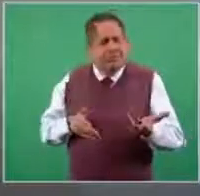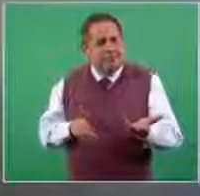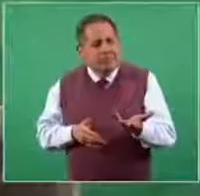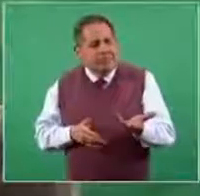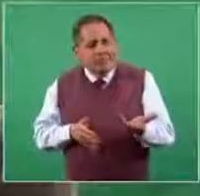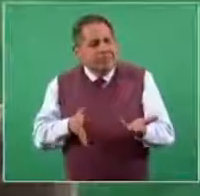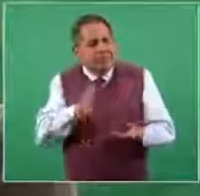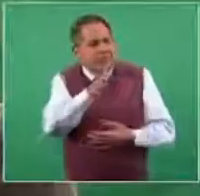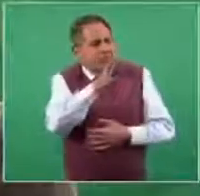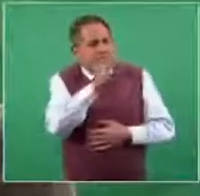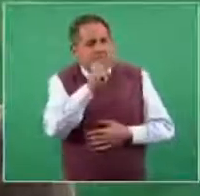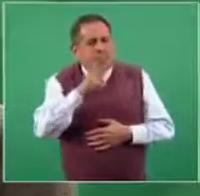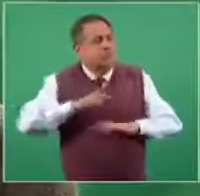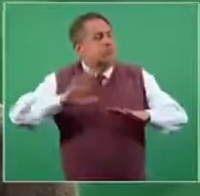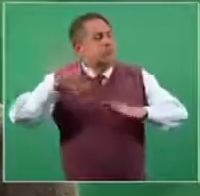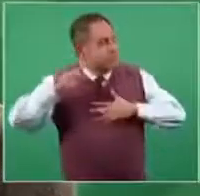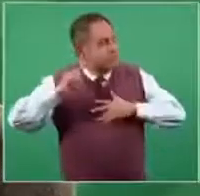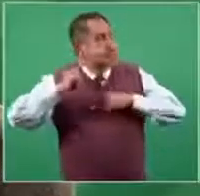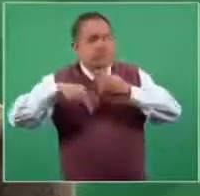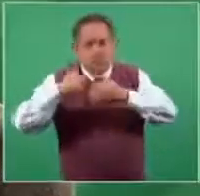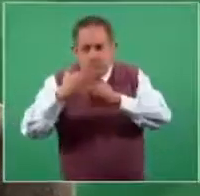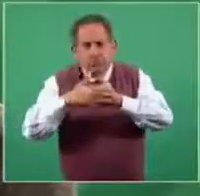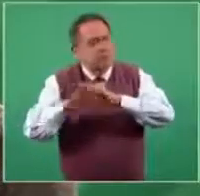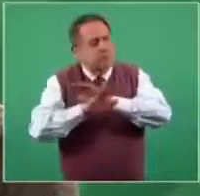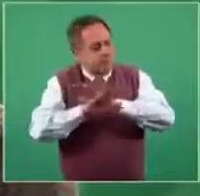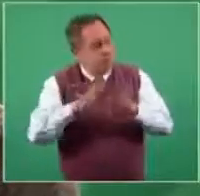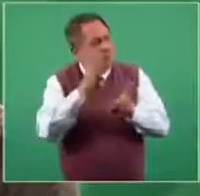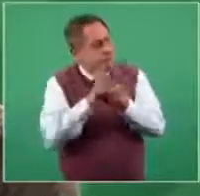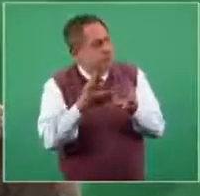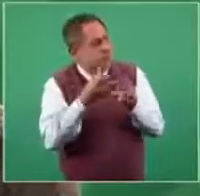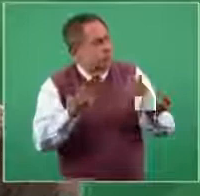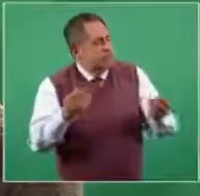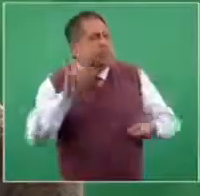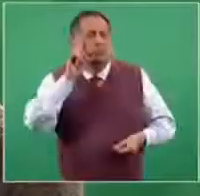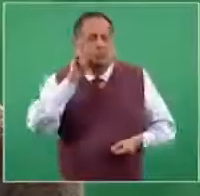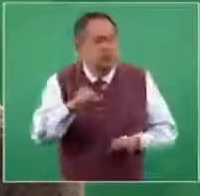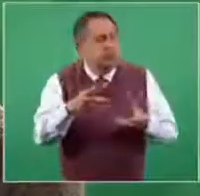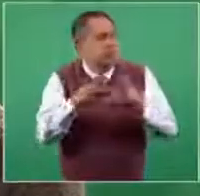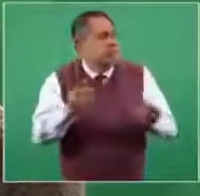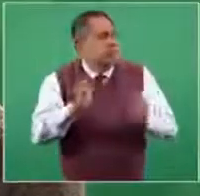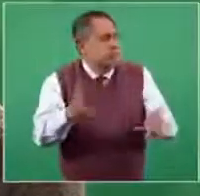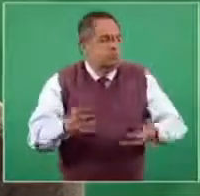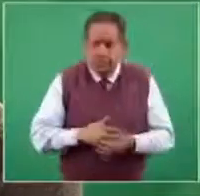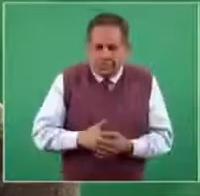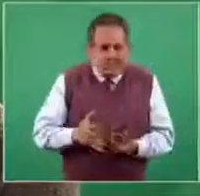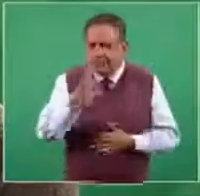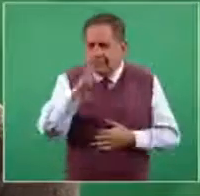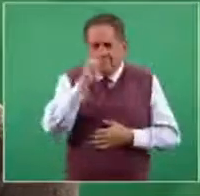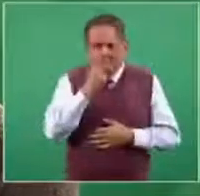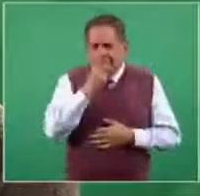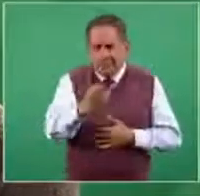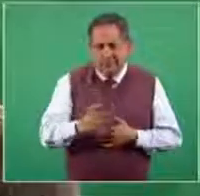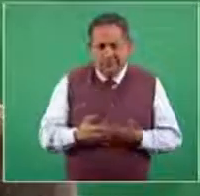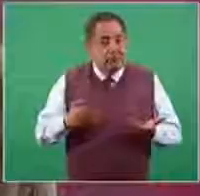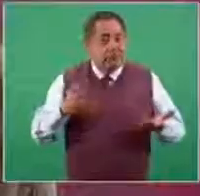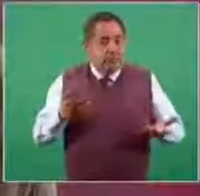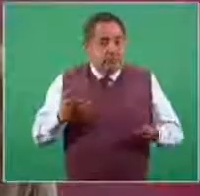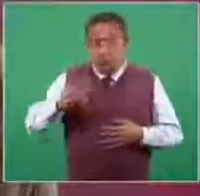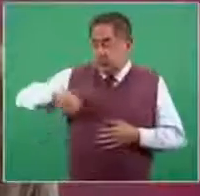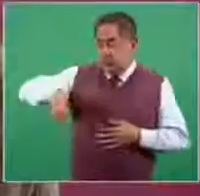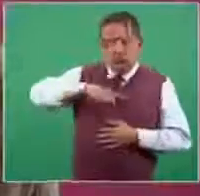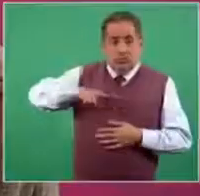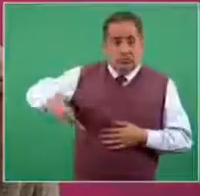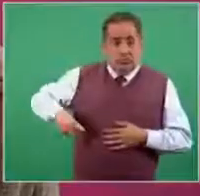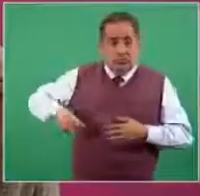desafortunadamente no se puede prometer que la epidemia se acabe mañana. Lo que sí podemos hacer los